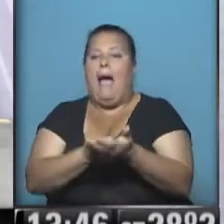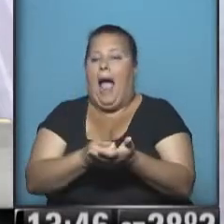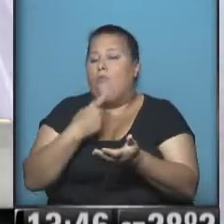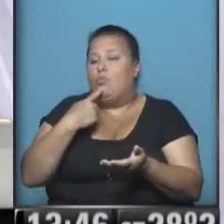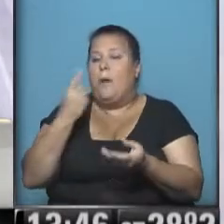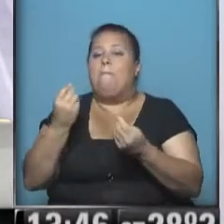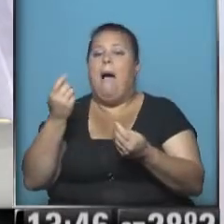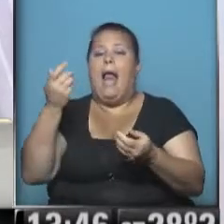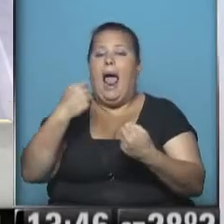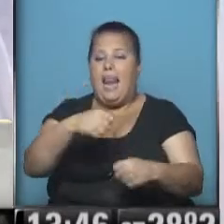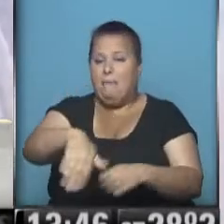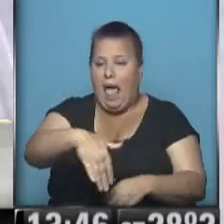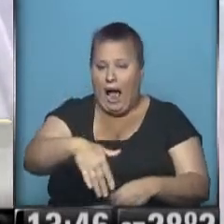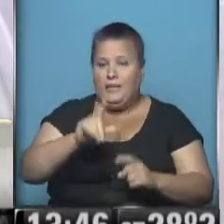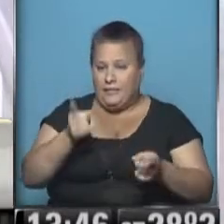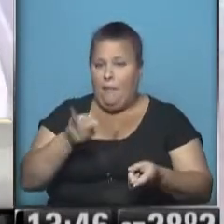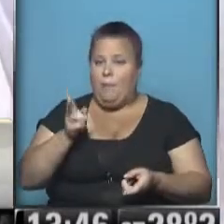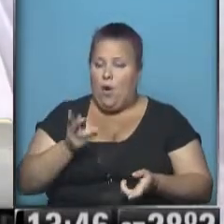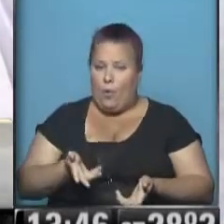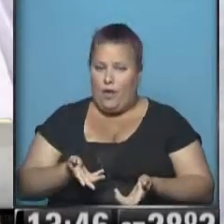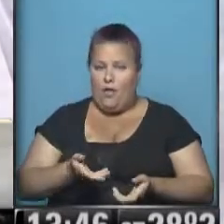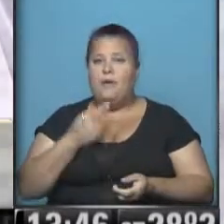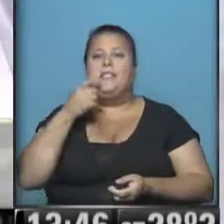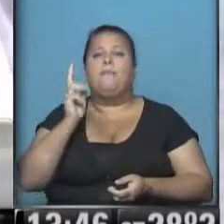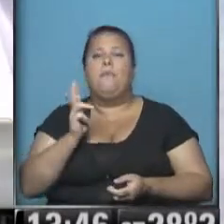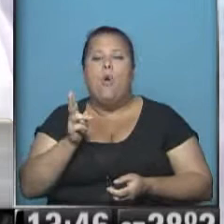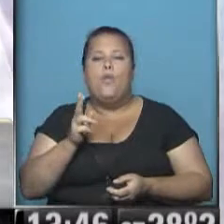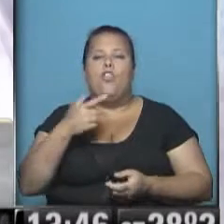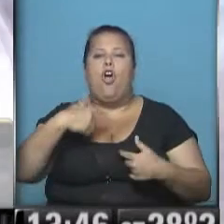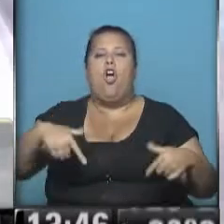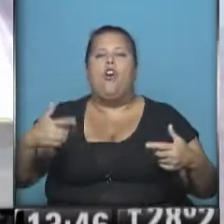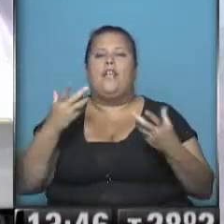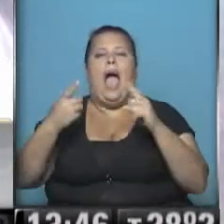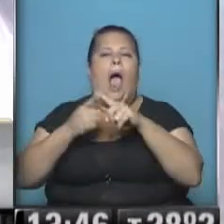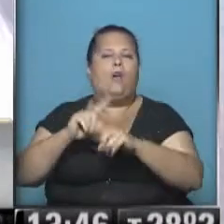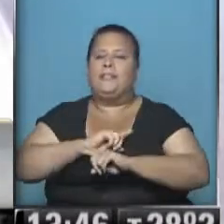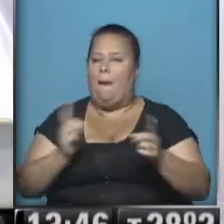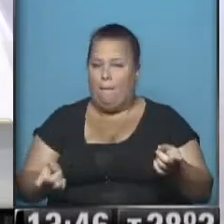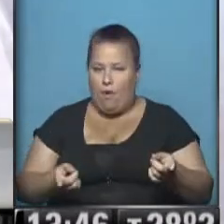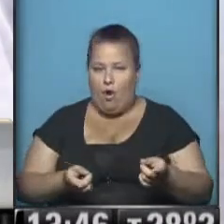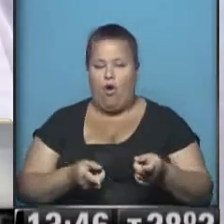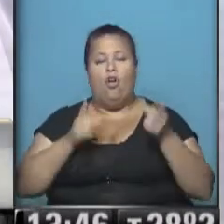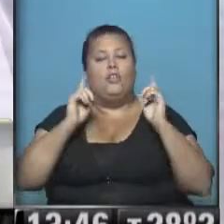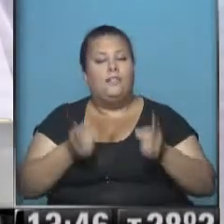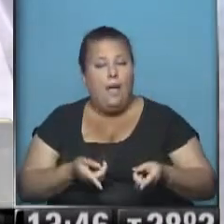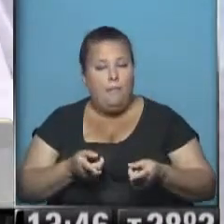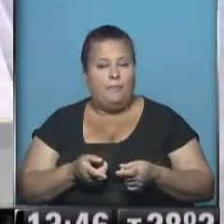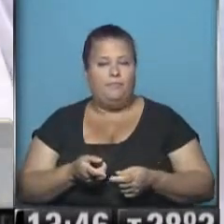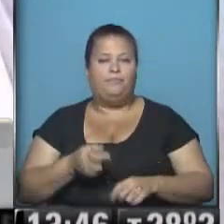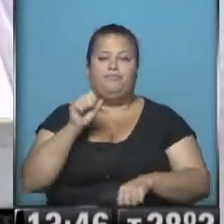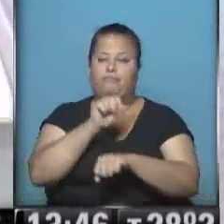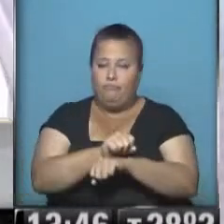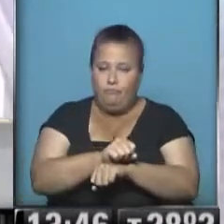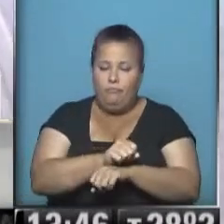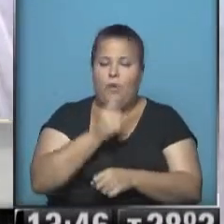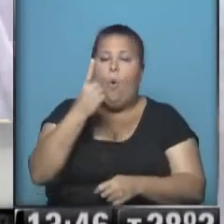chico para que le limpie la vereda, también sería un delito. Porque no se puede ni siquiera hacer cosas de común acuerdo. Y además, las penalidades.